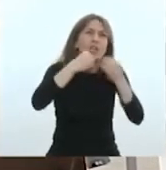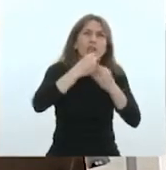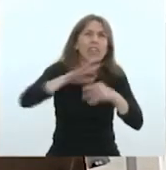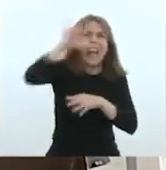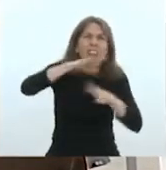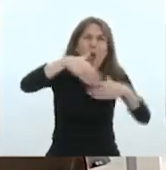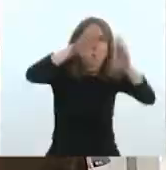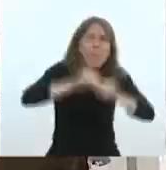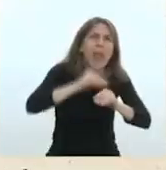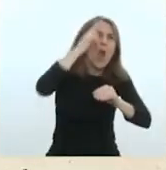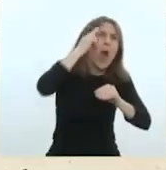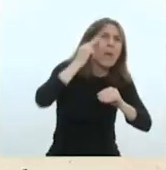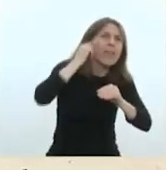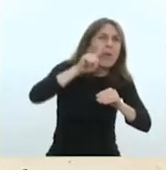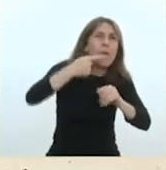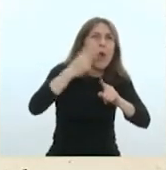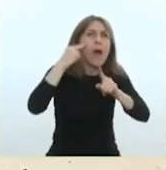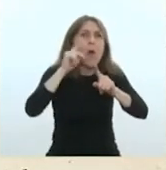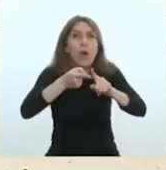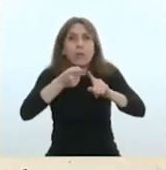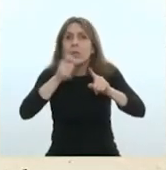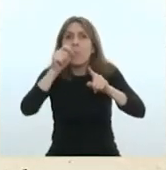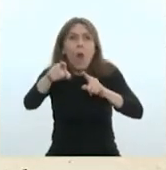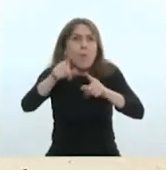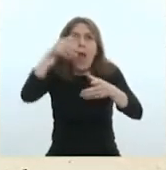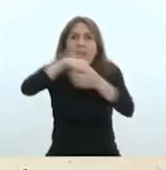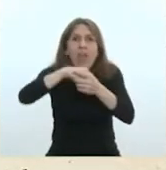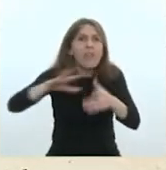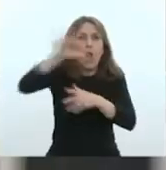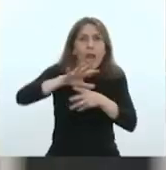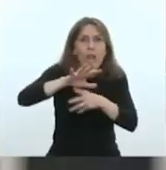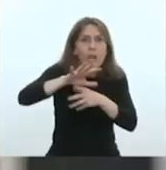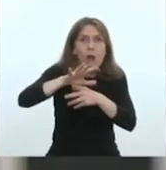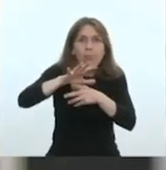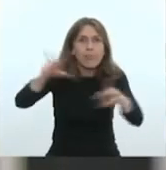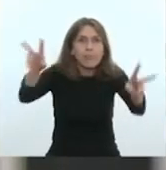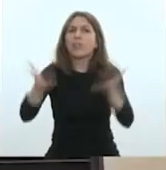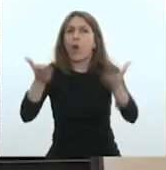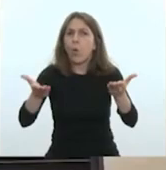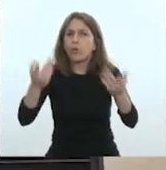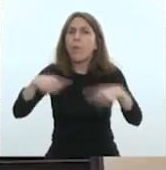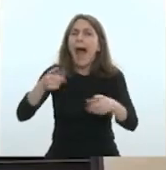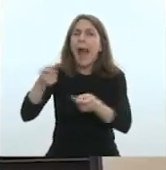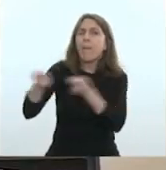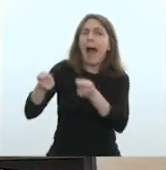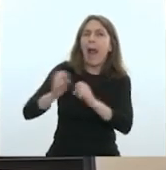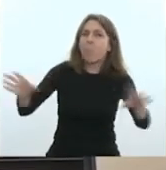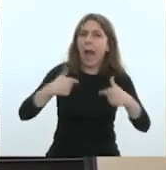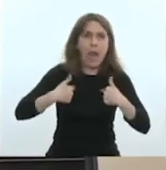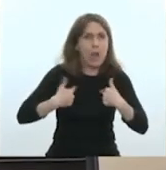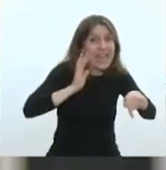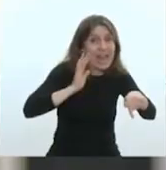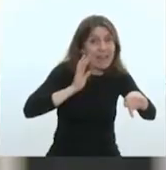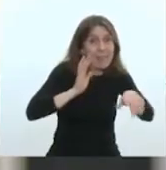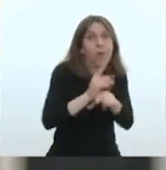si queremos podemos pensar en materiales locales, a veces se estima el 95%. Y por el otro lado,